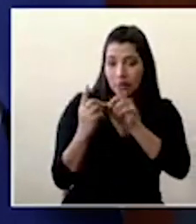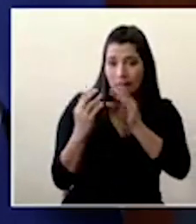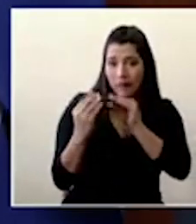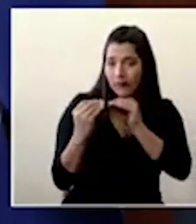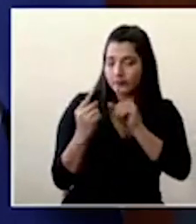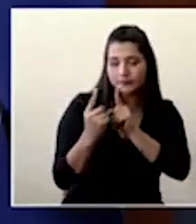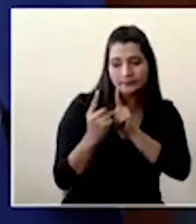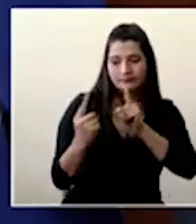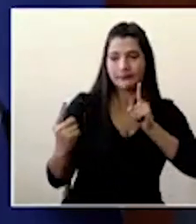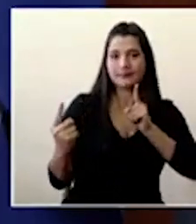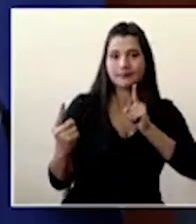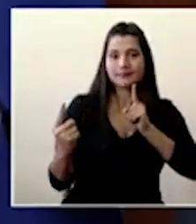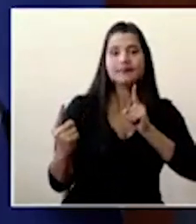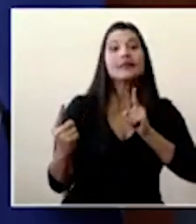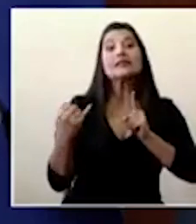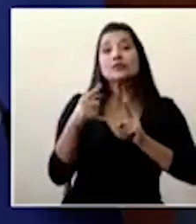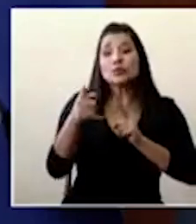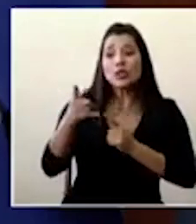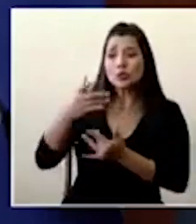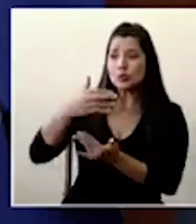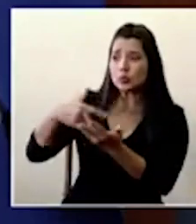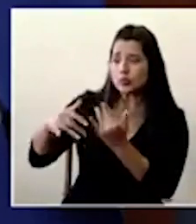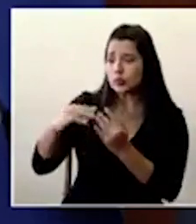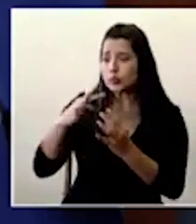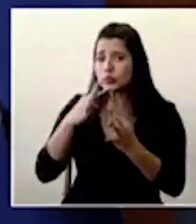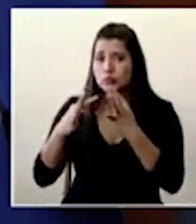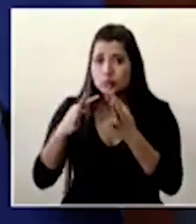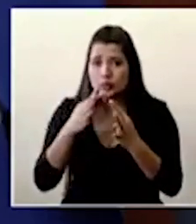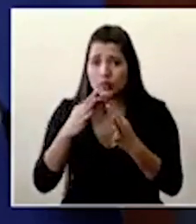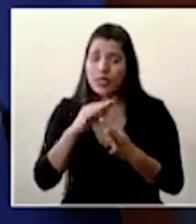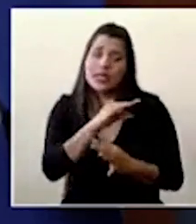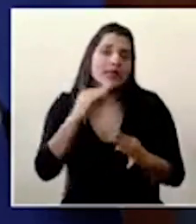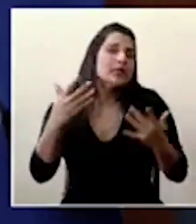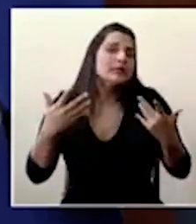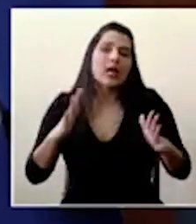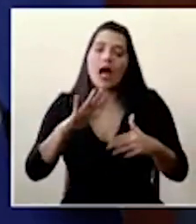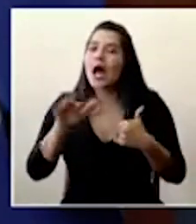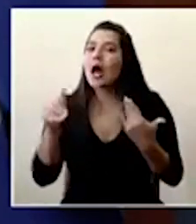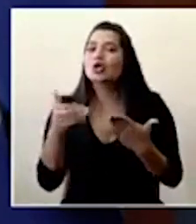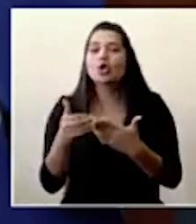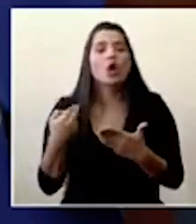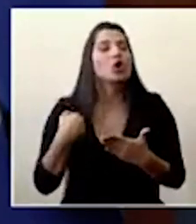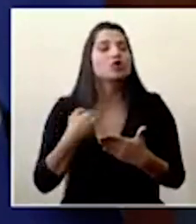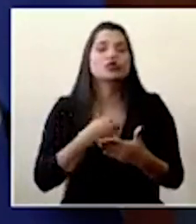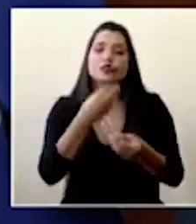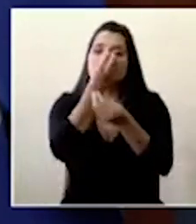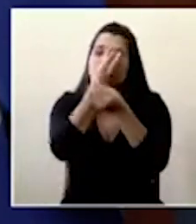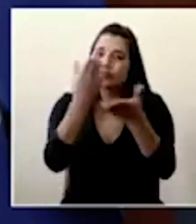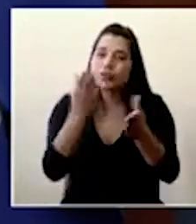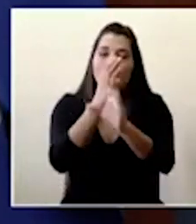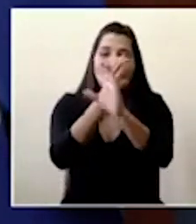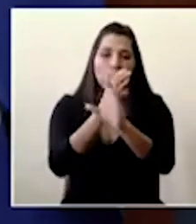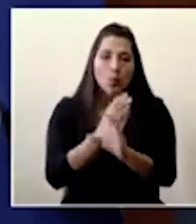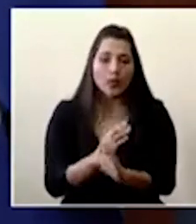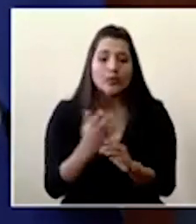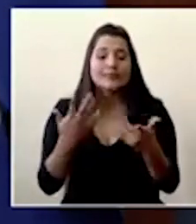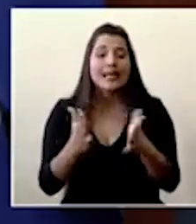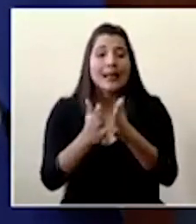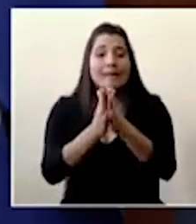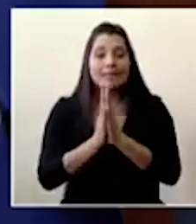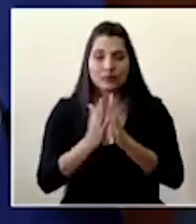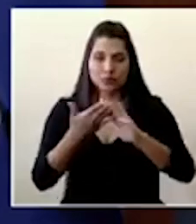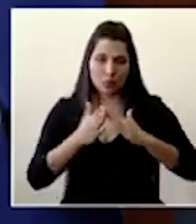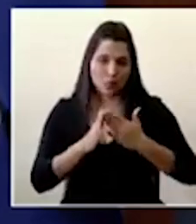conversa con las cuales interactúa y todas las medidas que ya hemos anunciado y pedido a la población